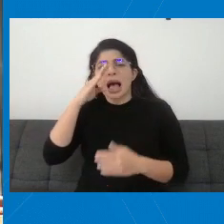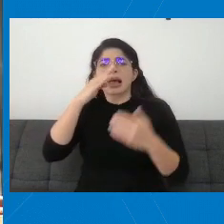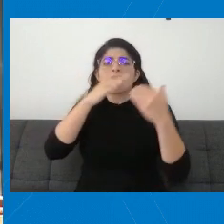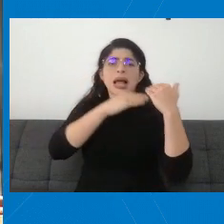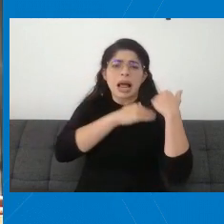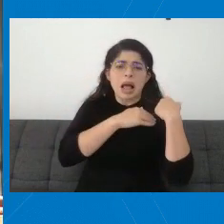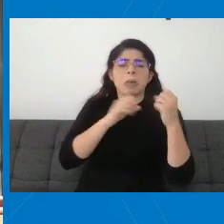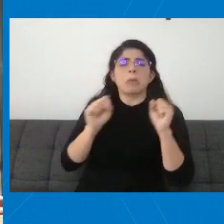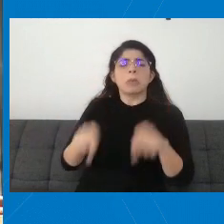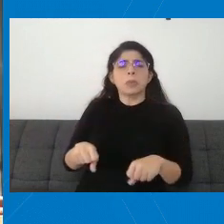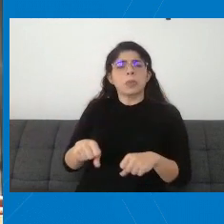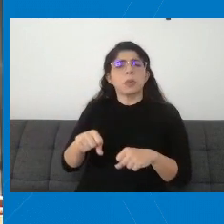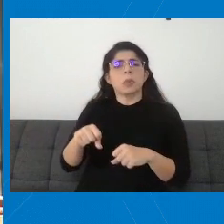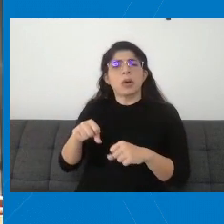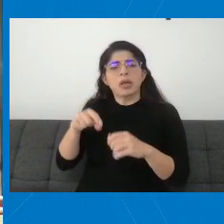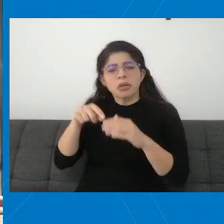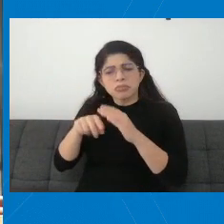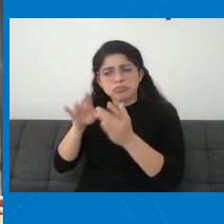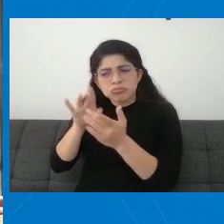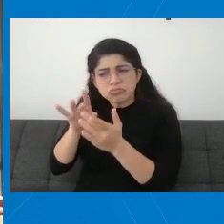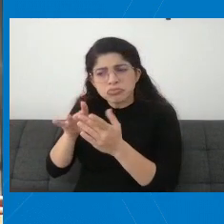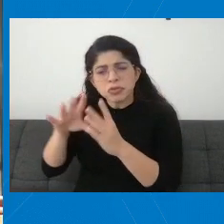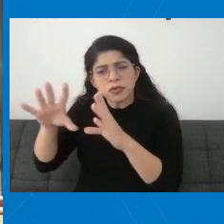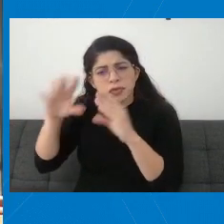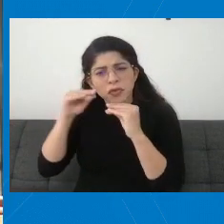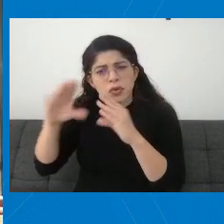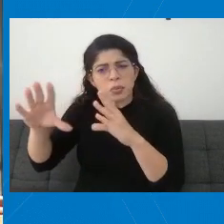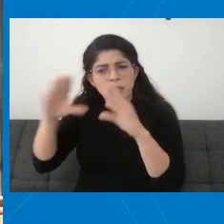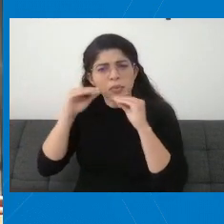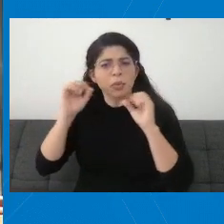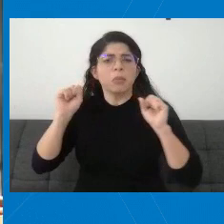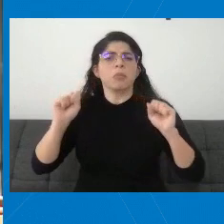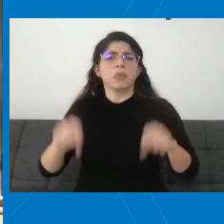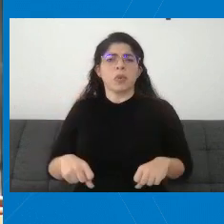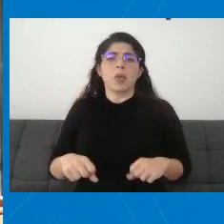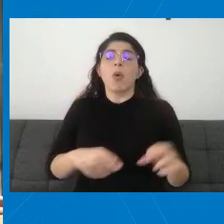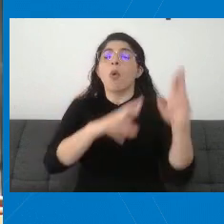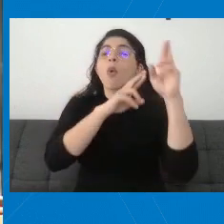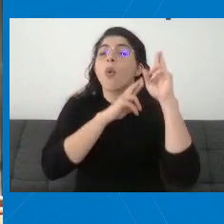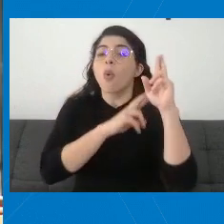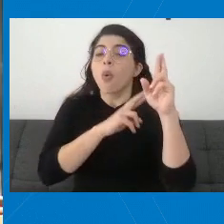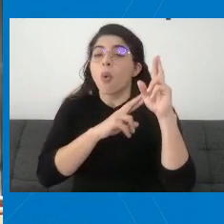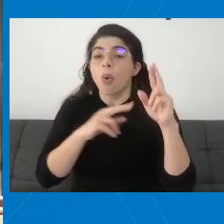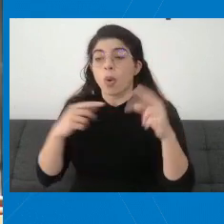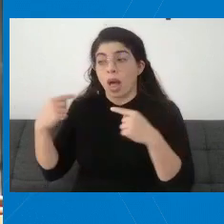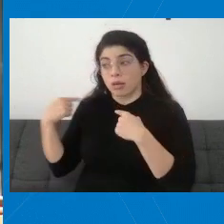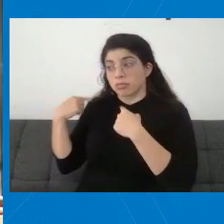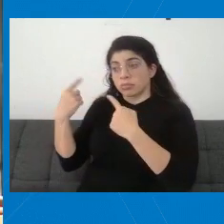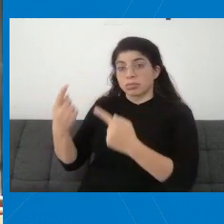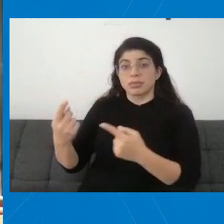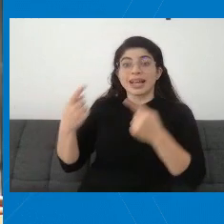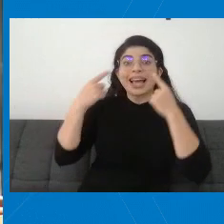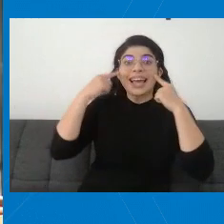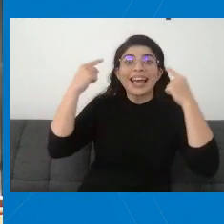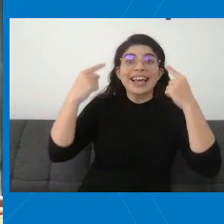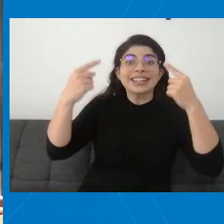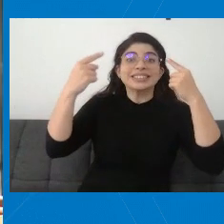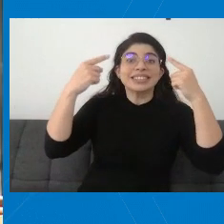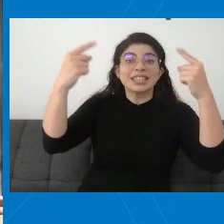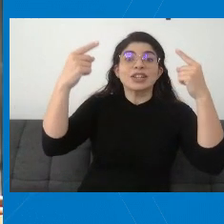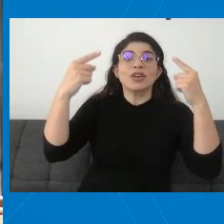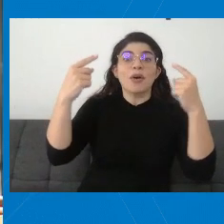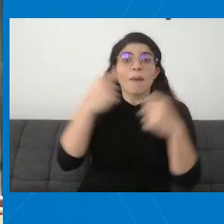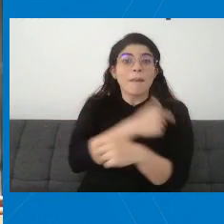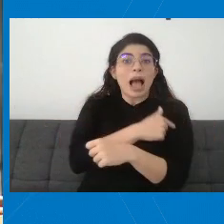pueden informarse. Y ojalá que este éxito que hemos tenido en la vacunación de los